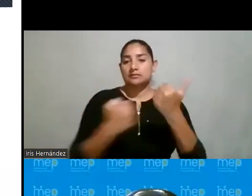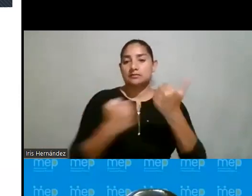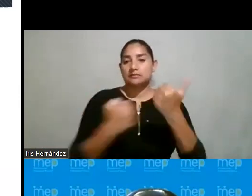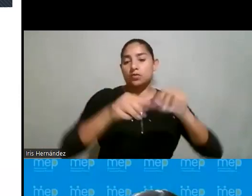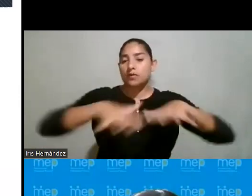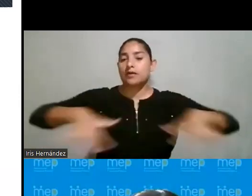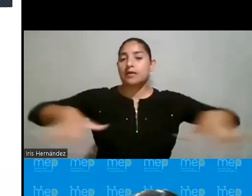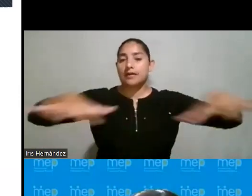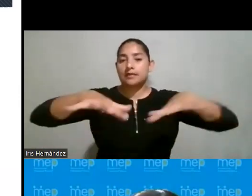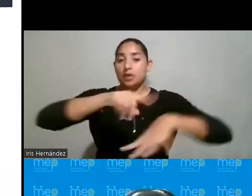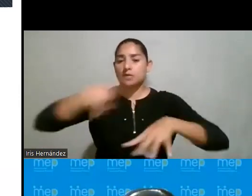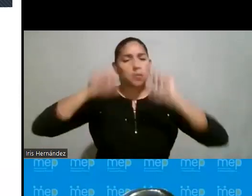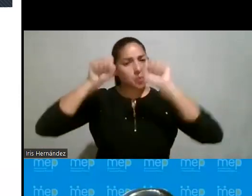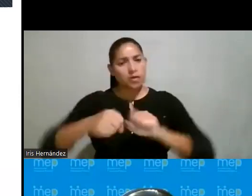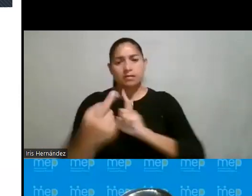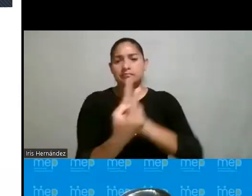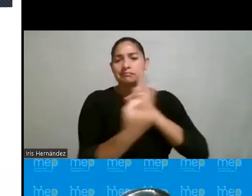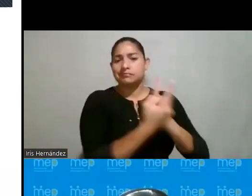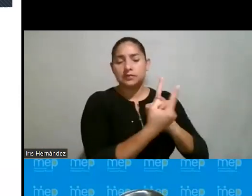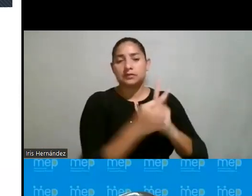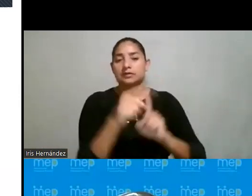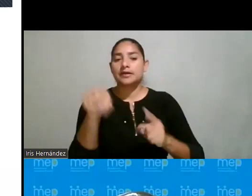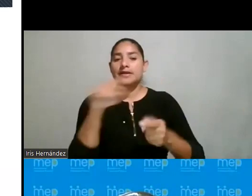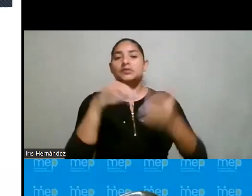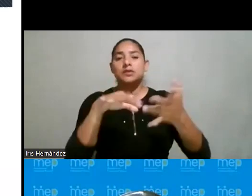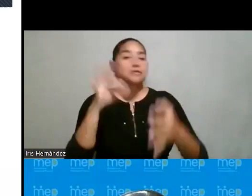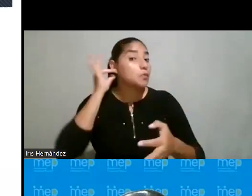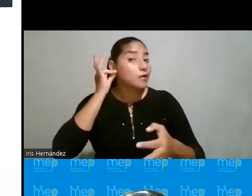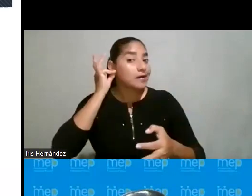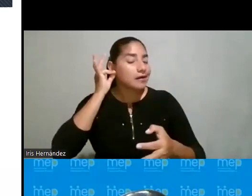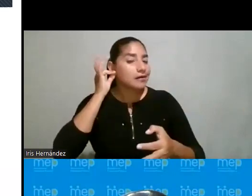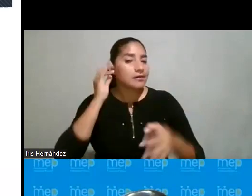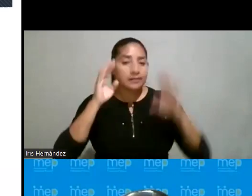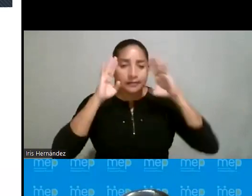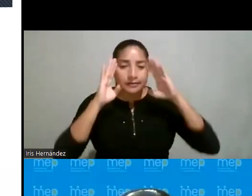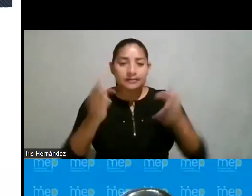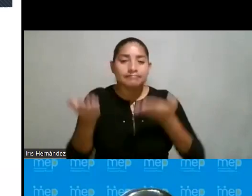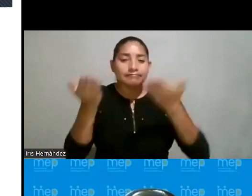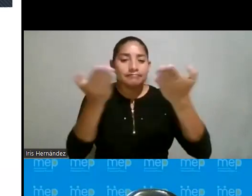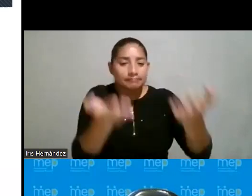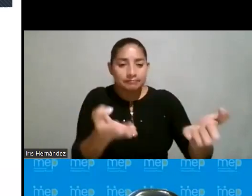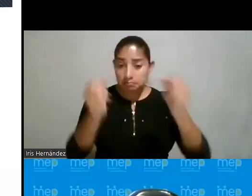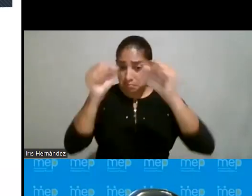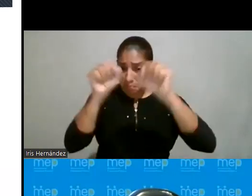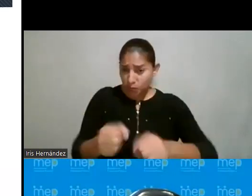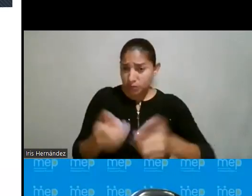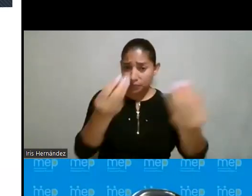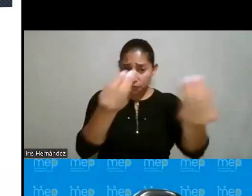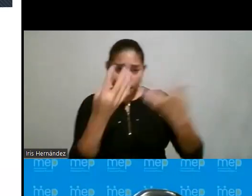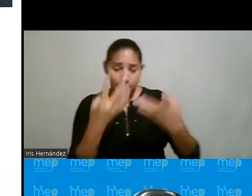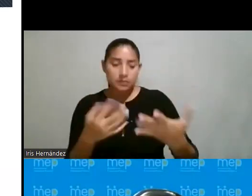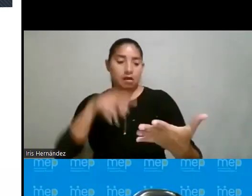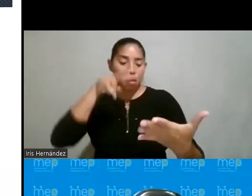espacios donde podamos encontrar a las estudiantes mujeres, poder brindar esas posibilidades de información,